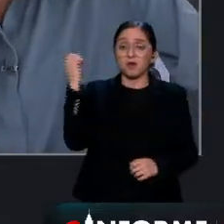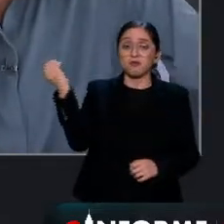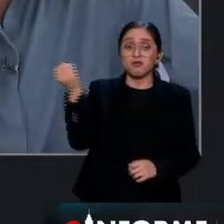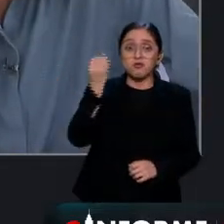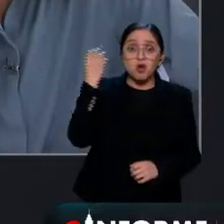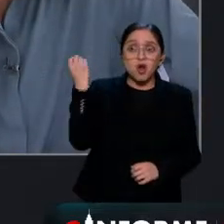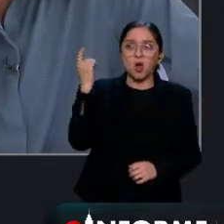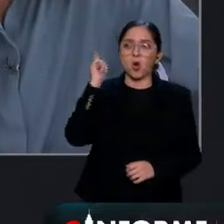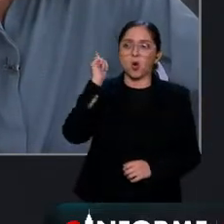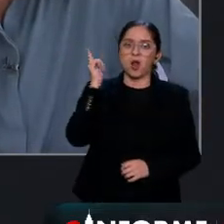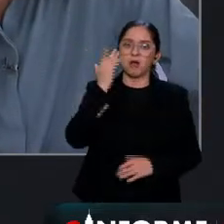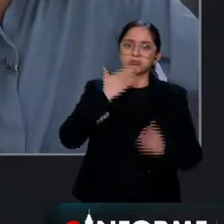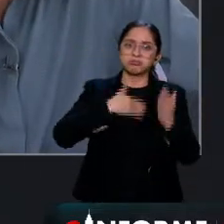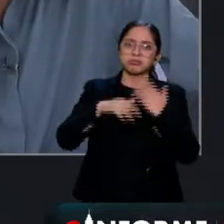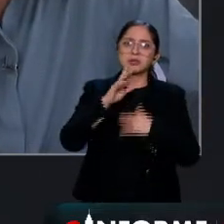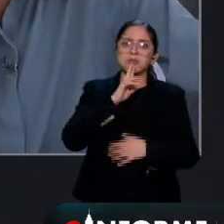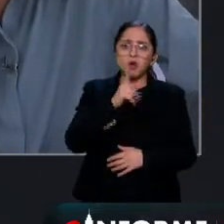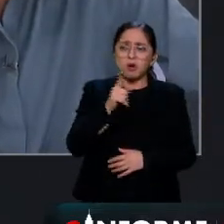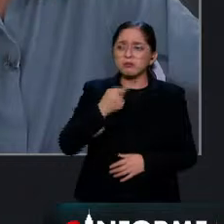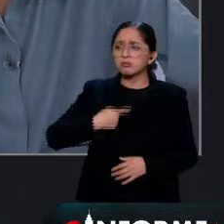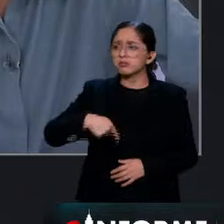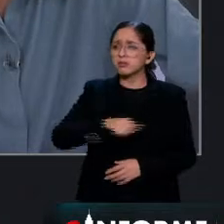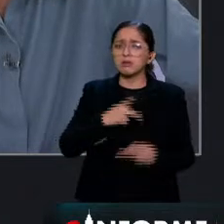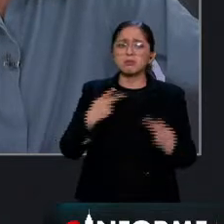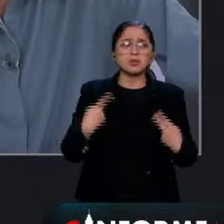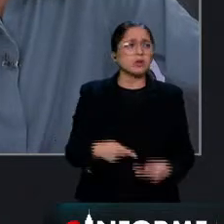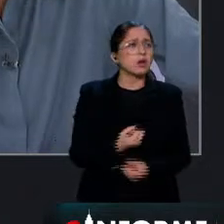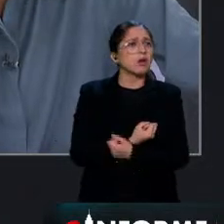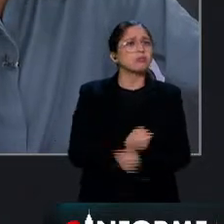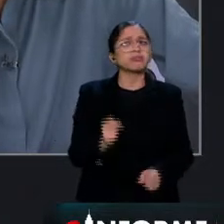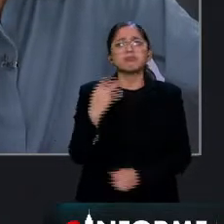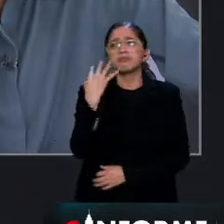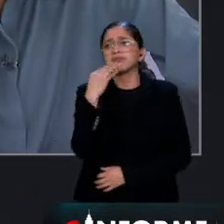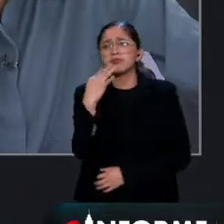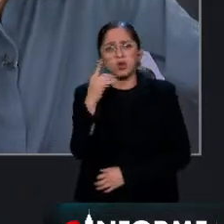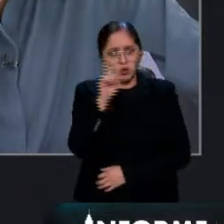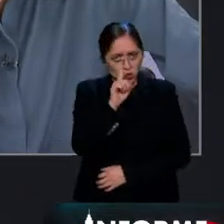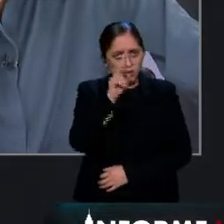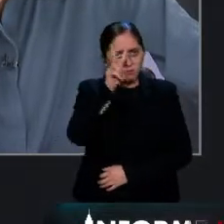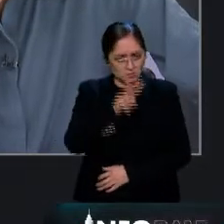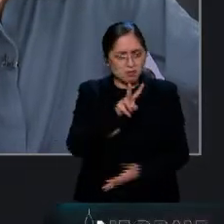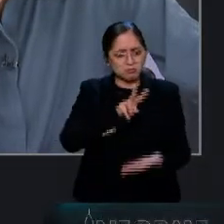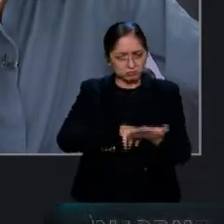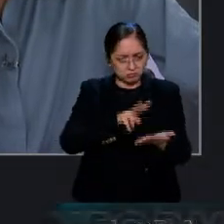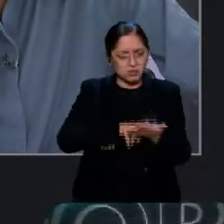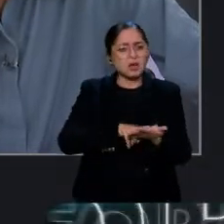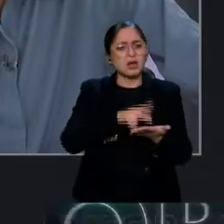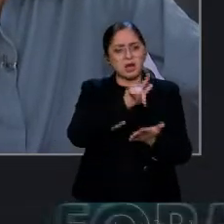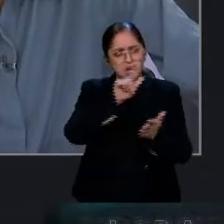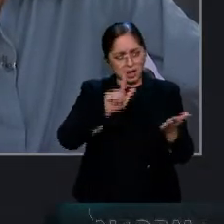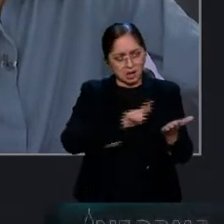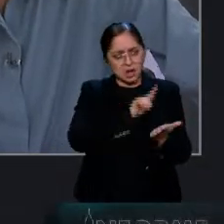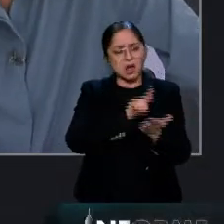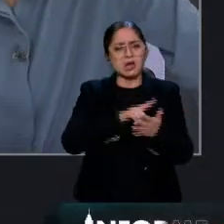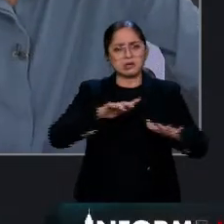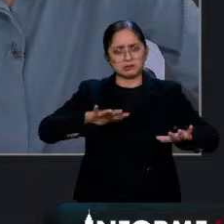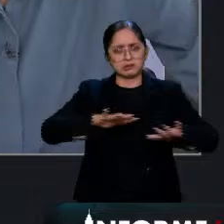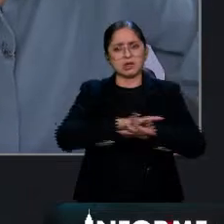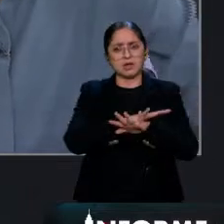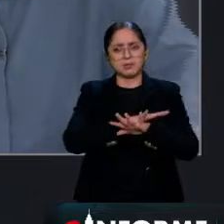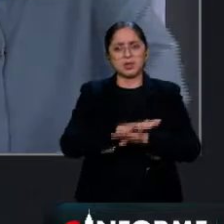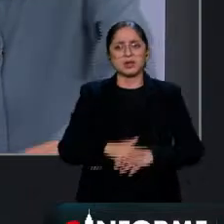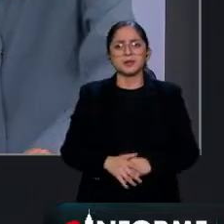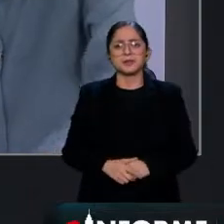nos aburramos sino para que se arme verdaderamente un debate democrático de esta importante y necesaria reforma qué